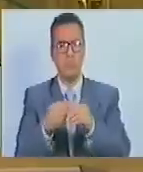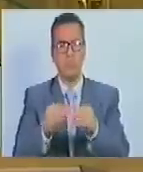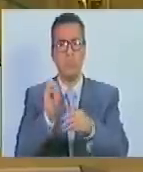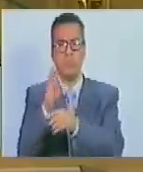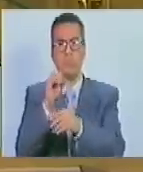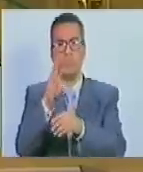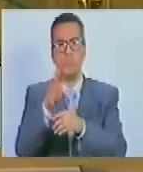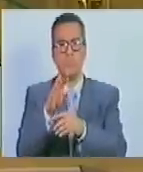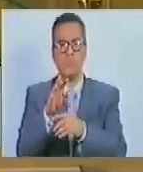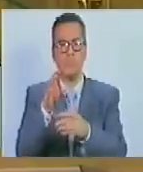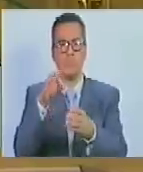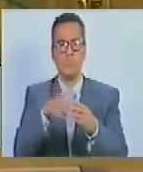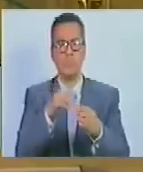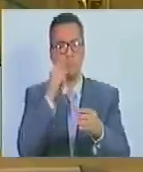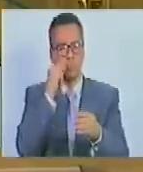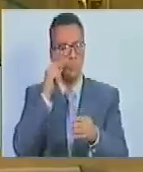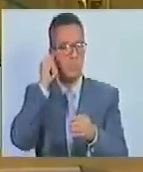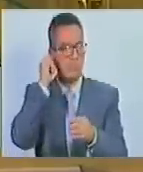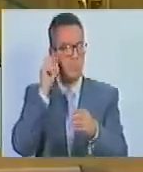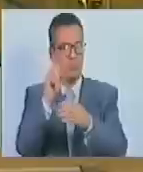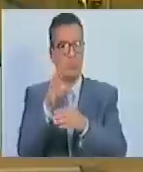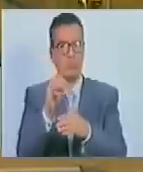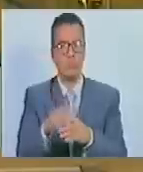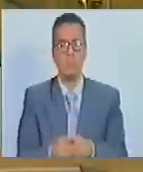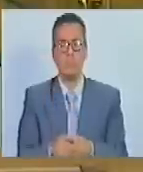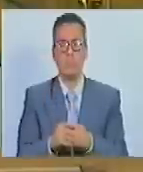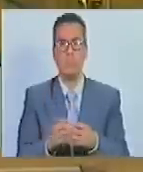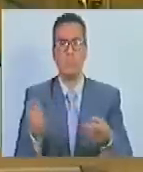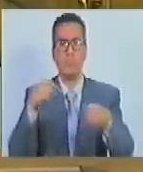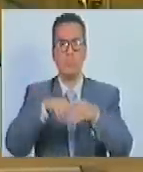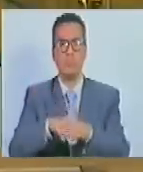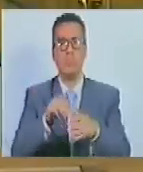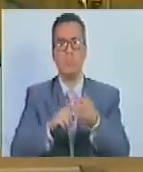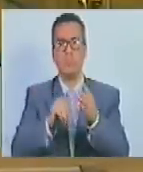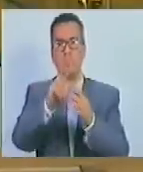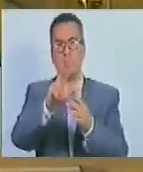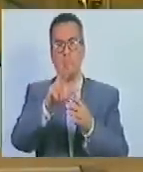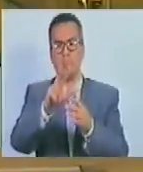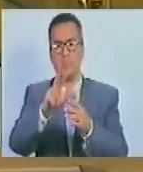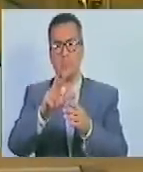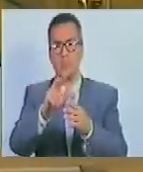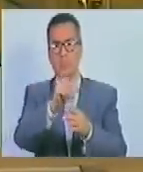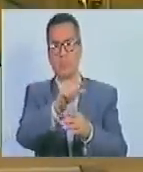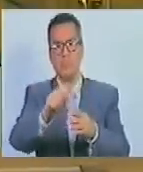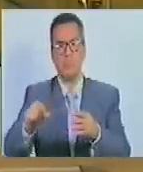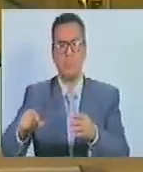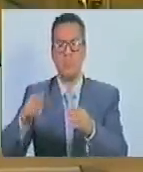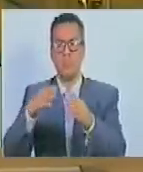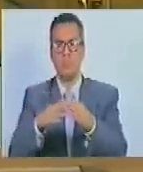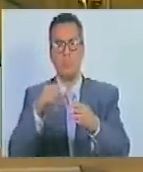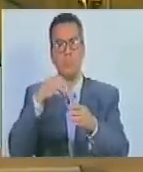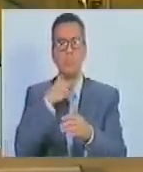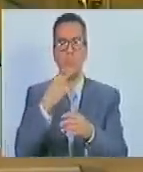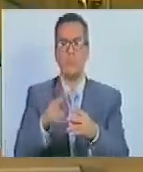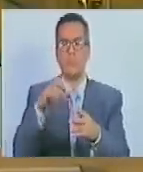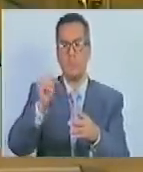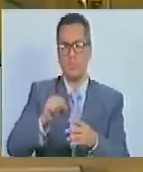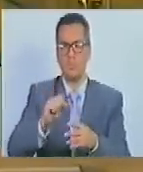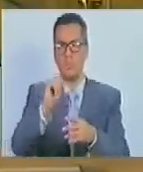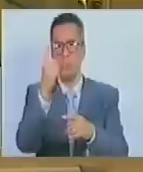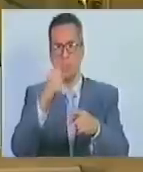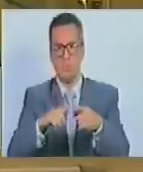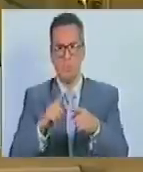Asamblea de Ciudadanas y Ciudadanos. Estará integrada por cinco habitantes de la comunidad electa o electos como voceras o voceros